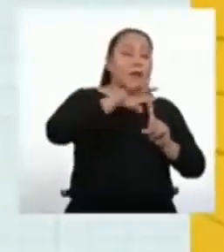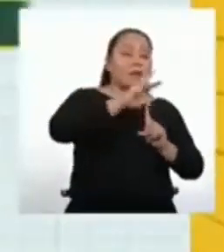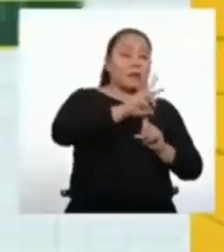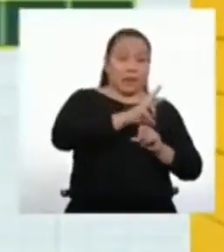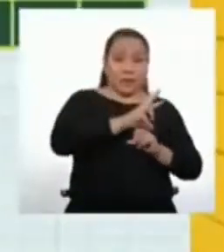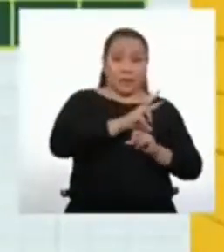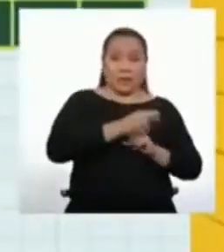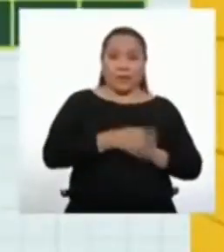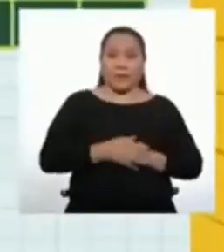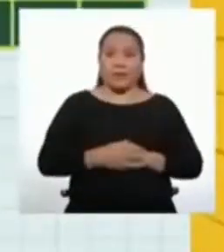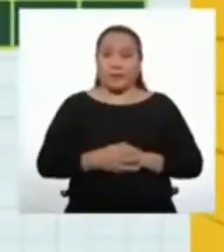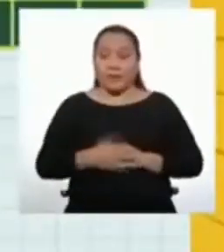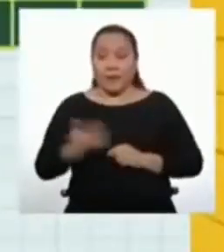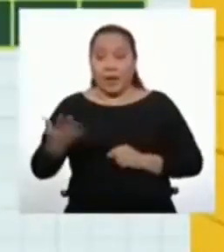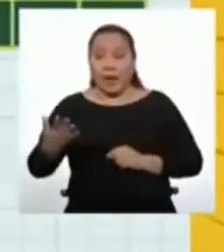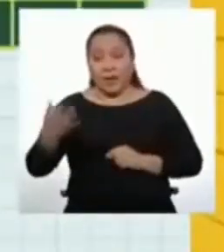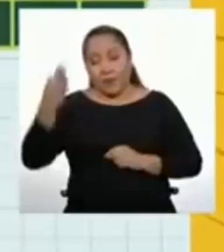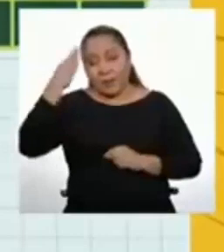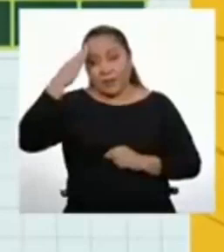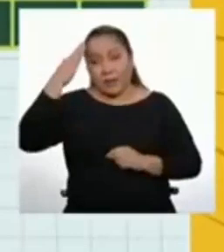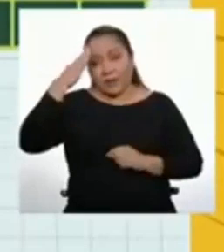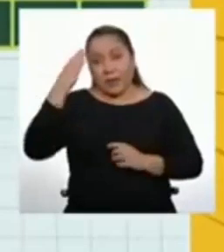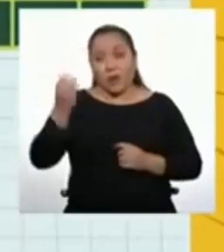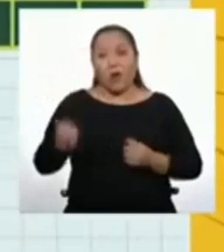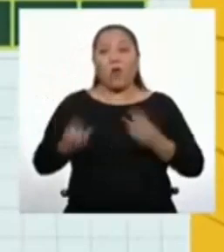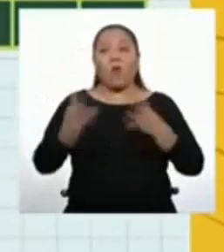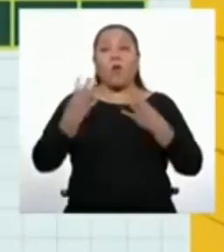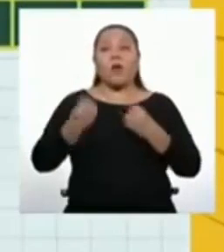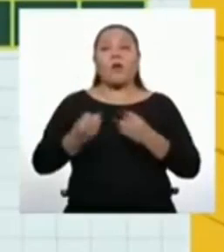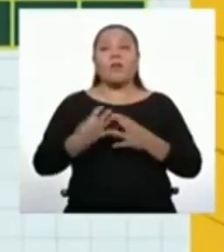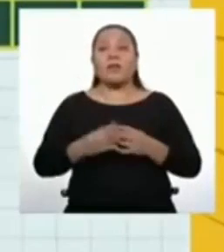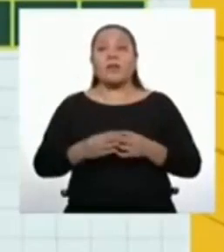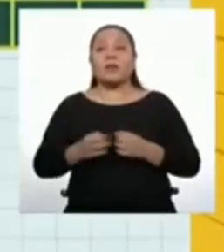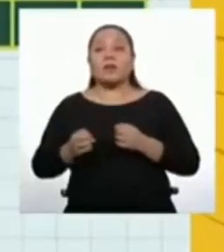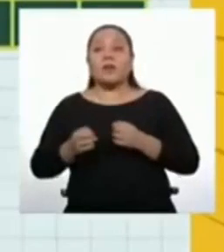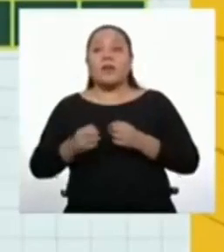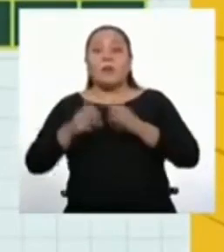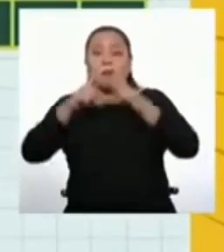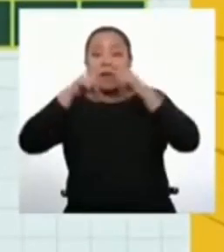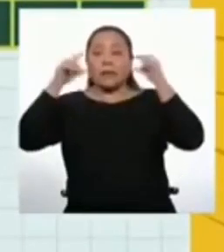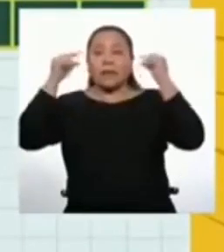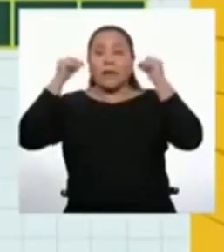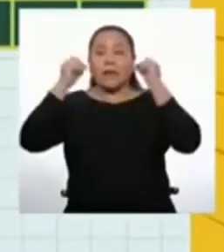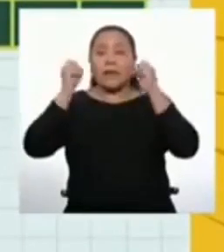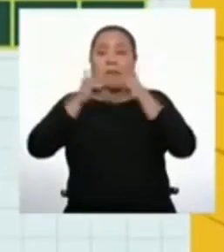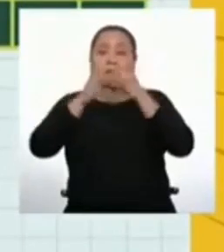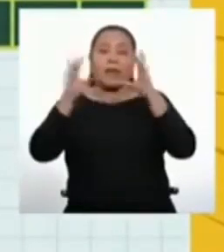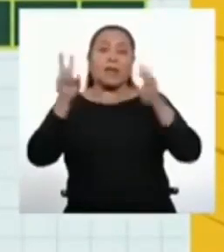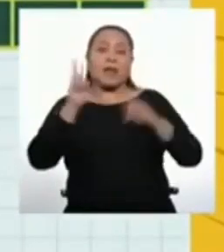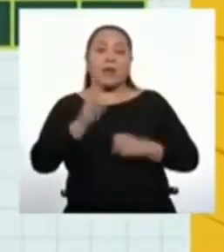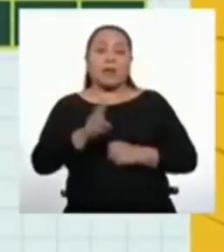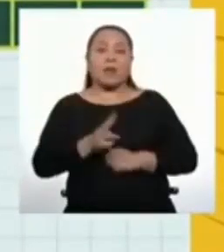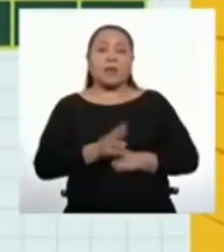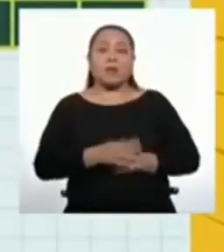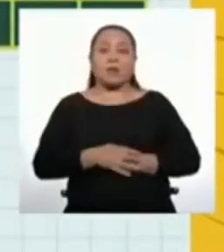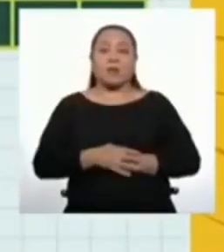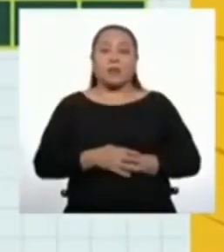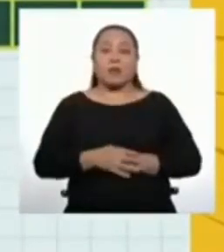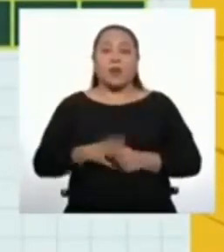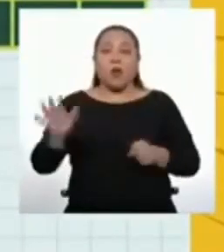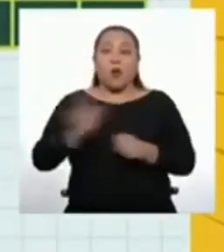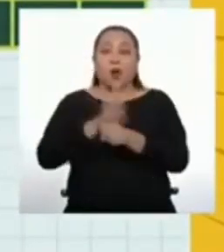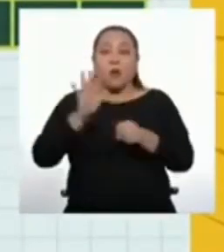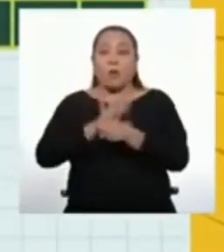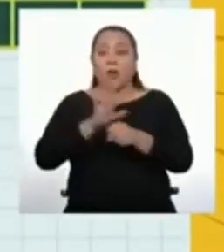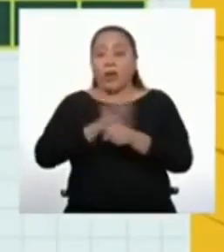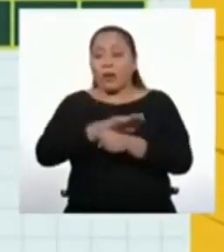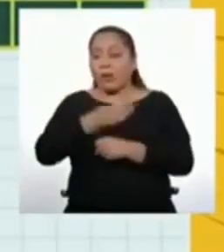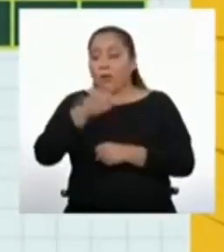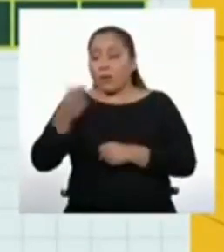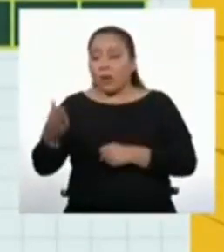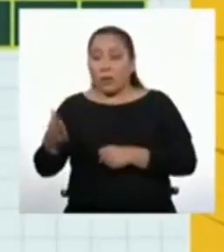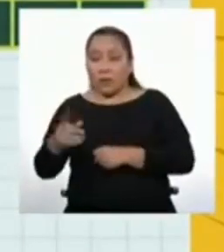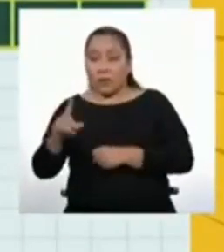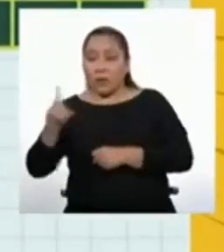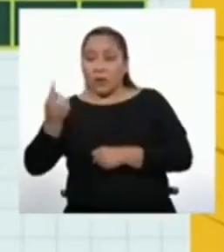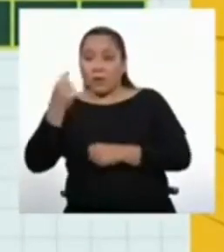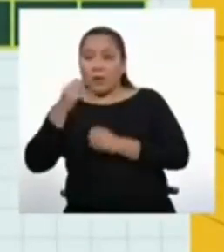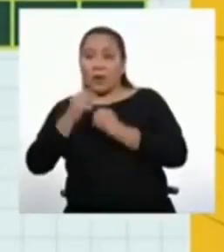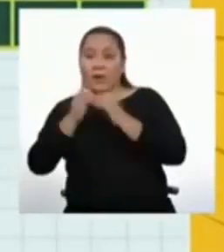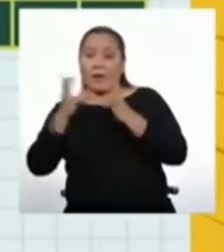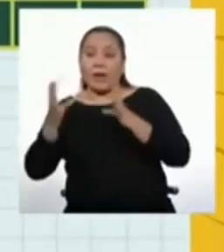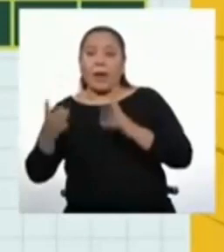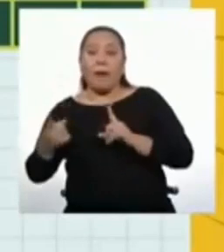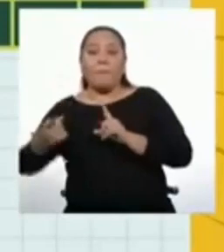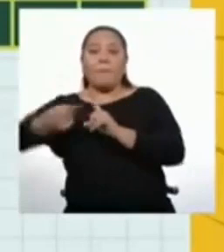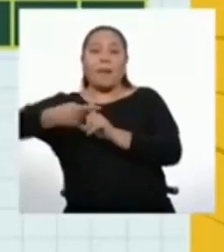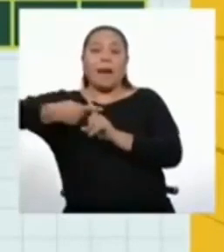Entonces, para obtener la cantidad de mascarillas del día 2, debo sumar la cantidad de mascarillas que se hizo el